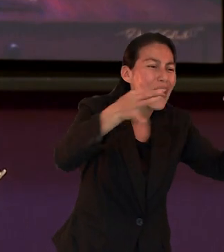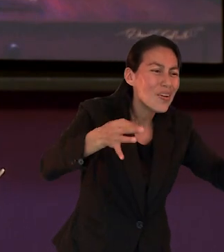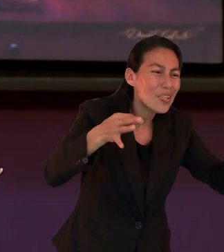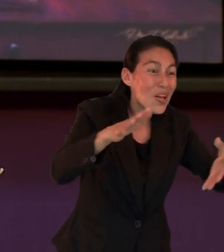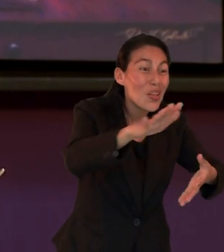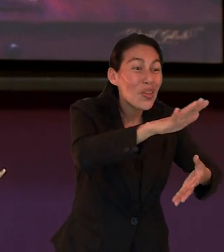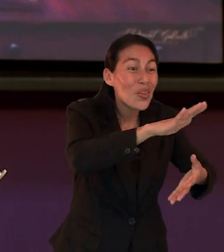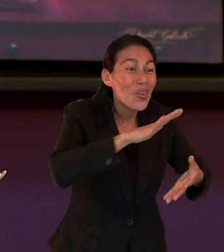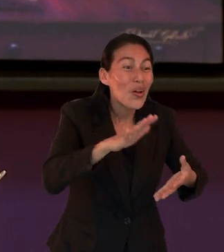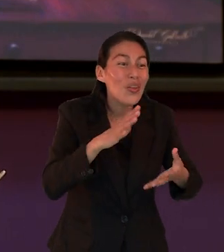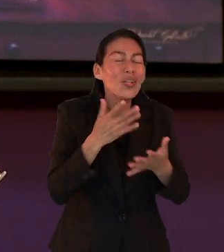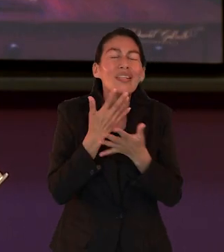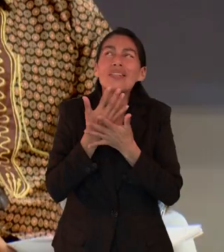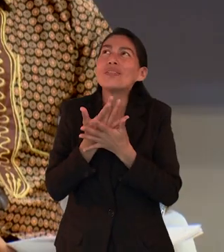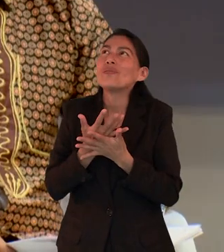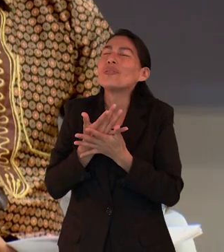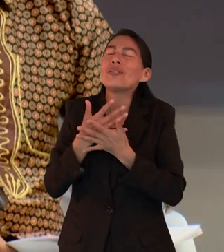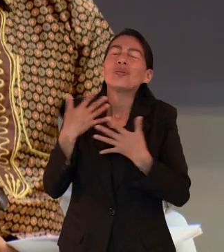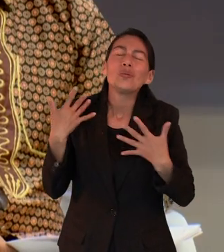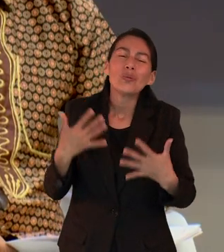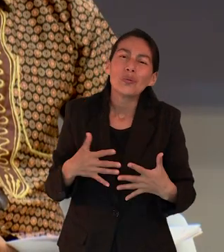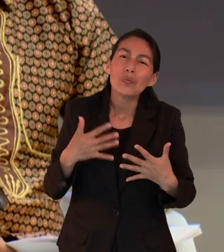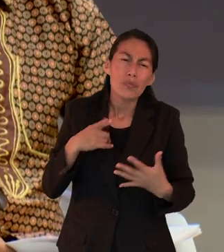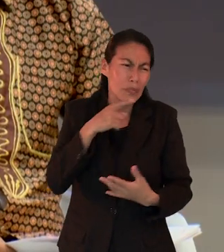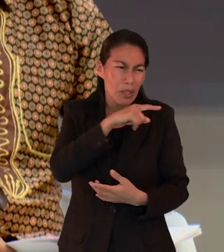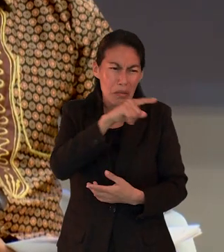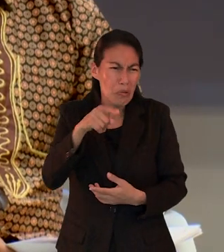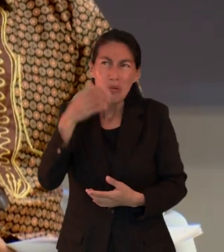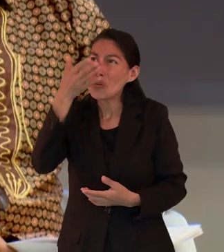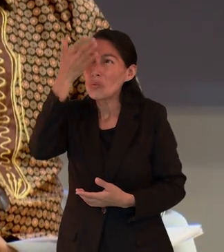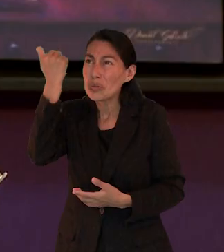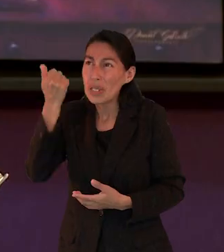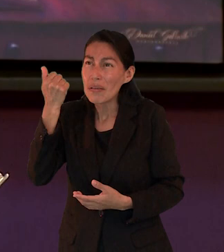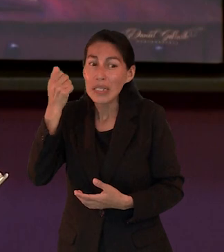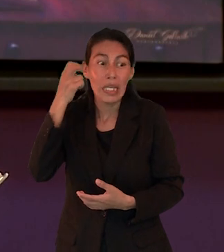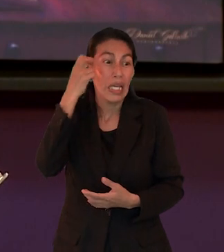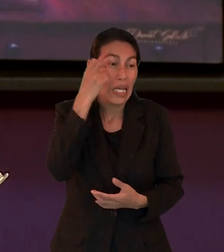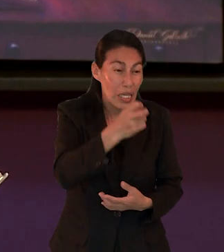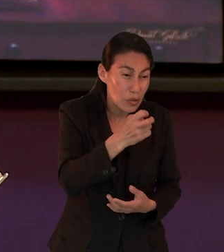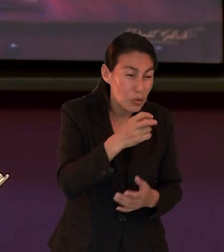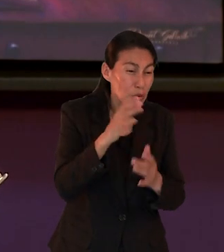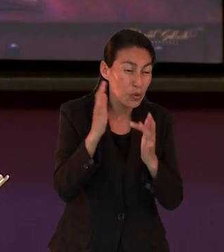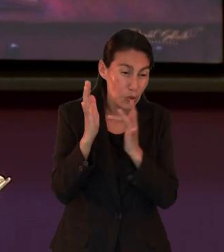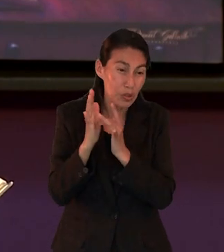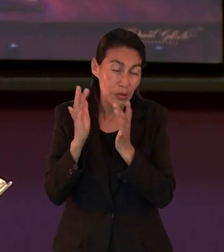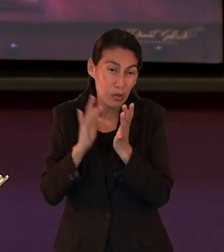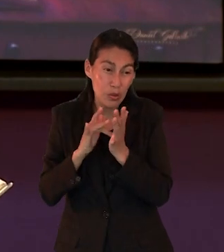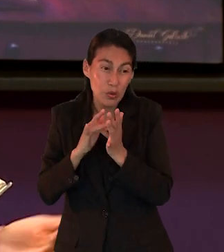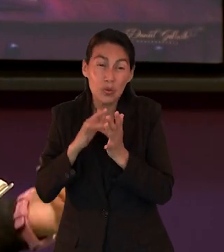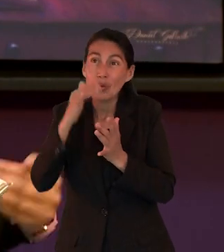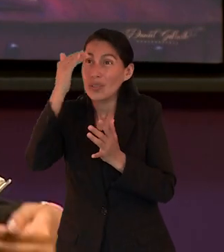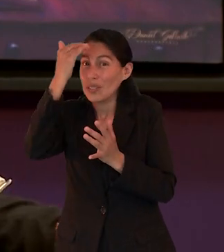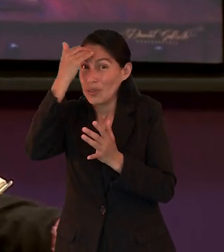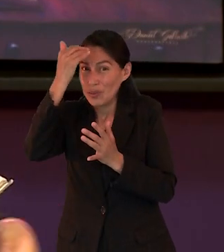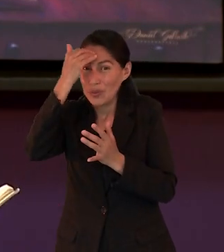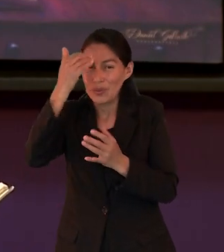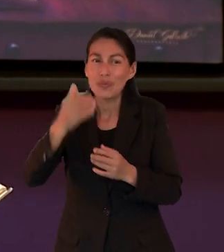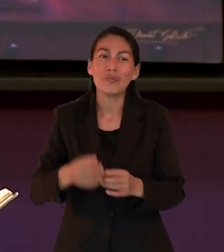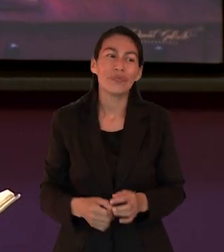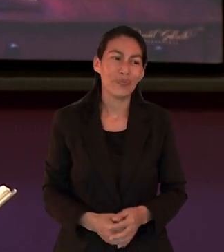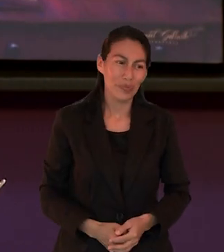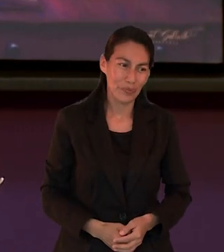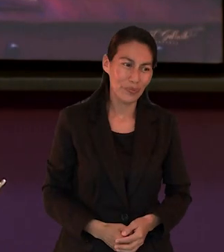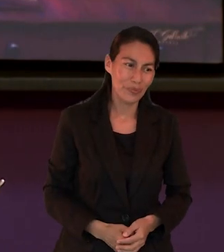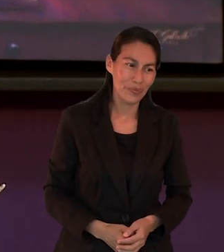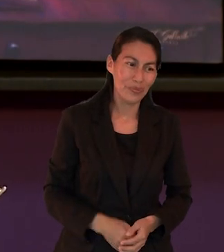bondad con actos de amor con hospitalidad a llevarles a conocer a todos que no conocen de él empezando con los que estaban a nuestro alrededor